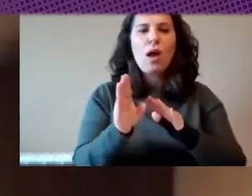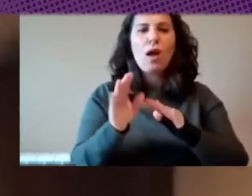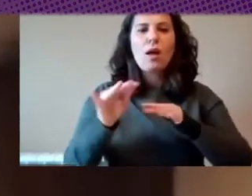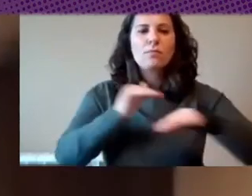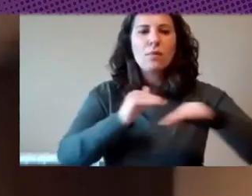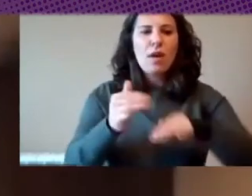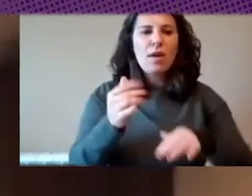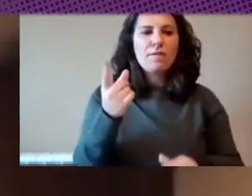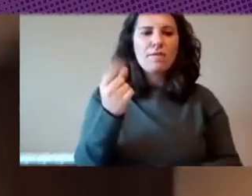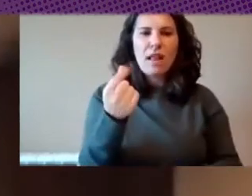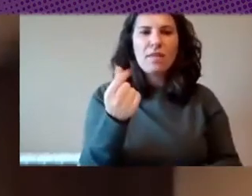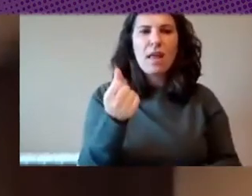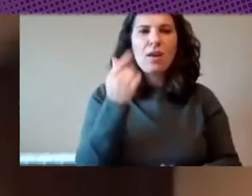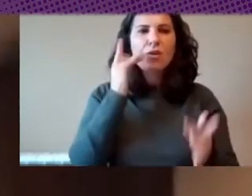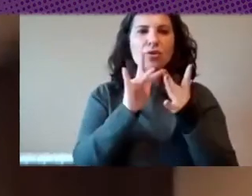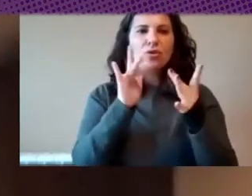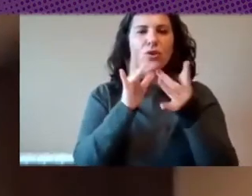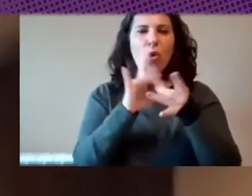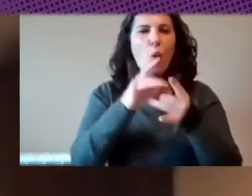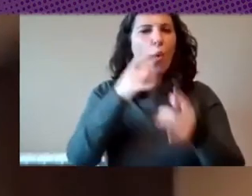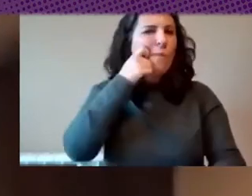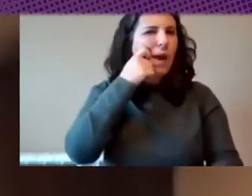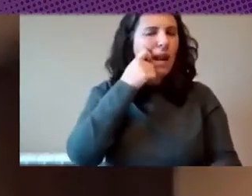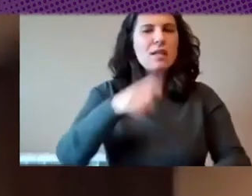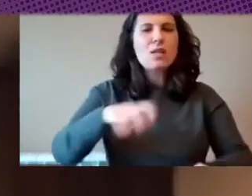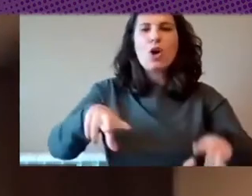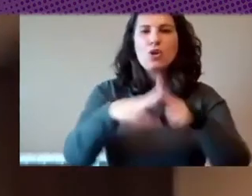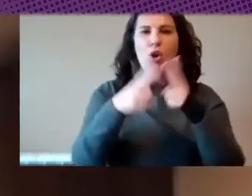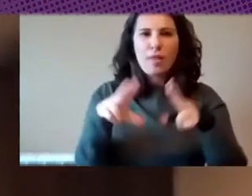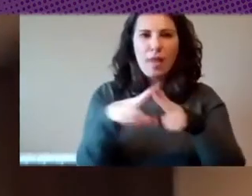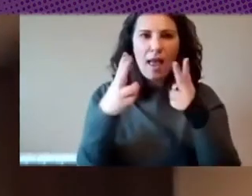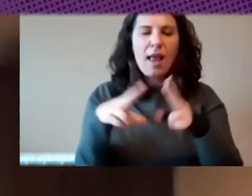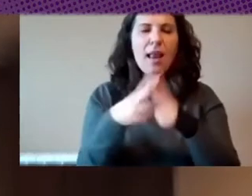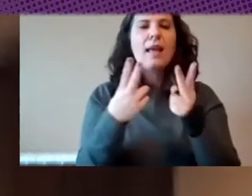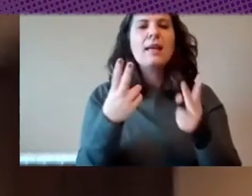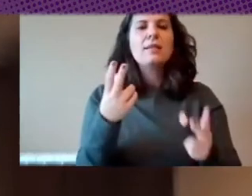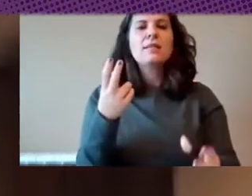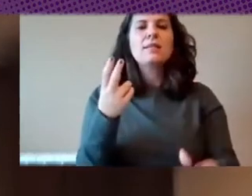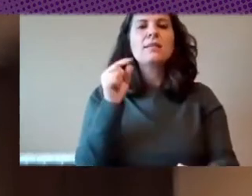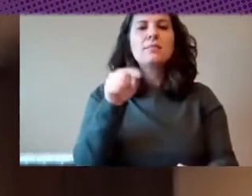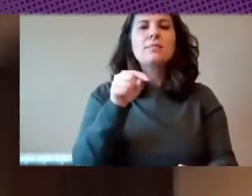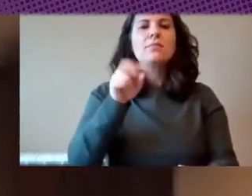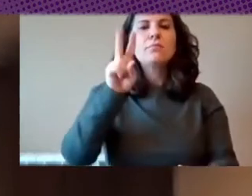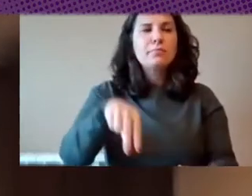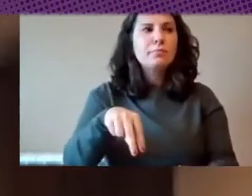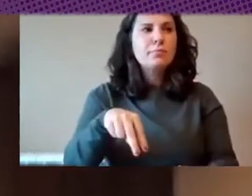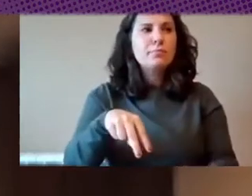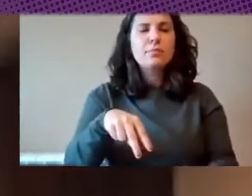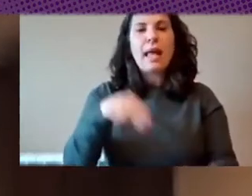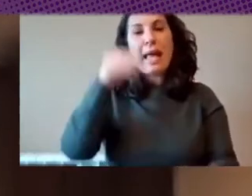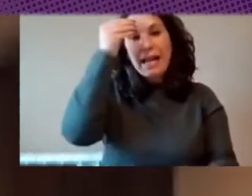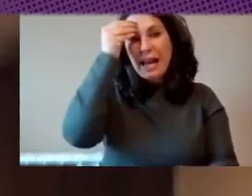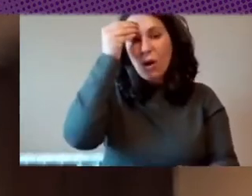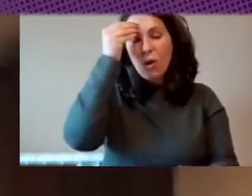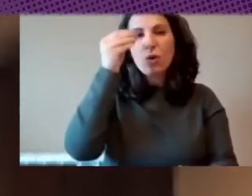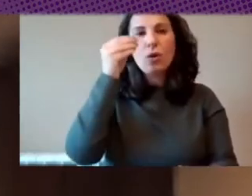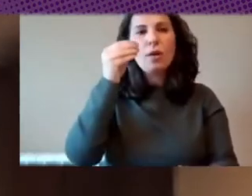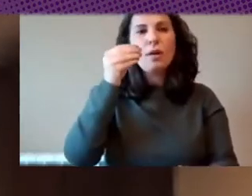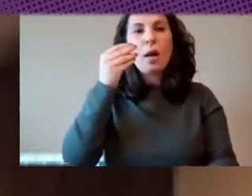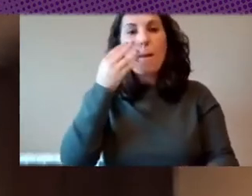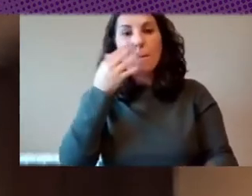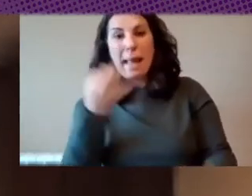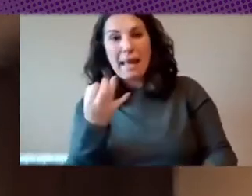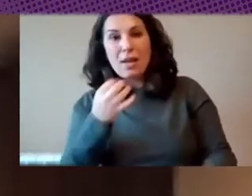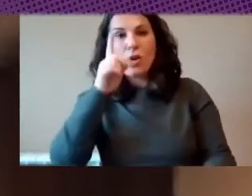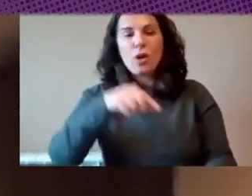las relaciones humanas las relaciones sociales es creo yo tanto un peligro como una